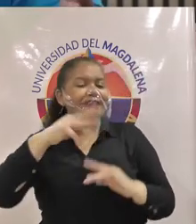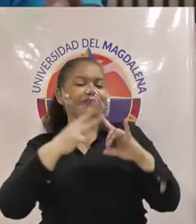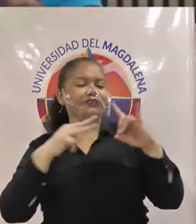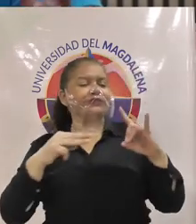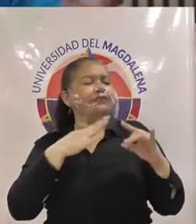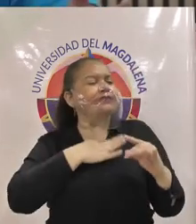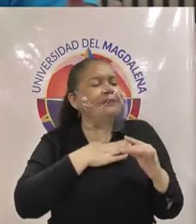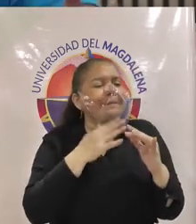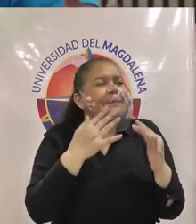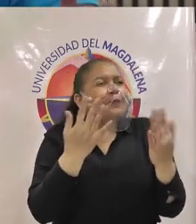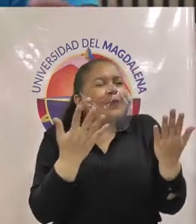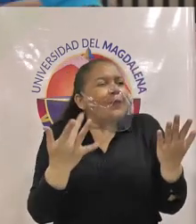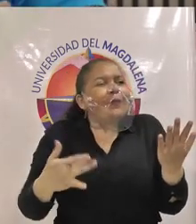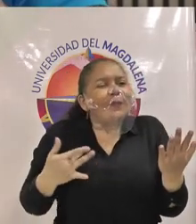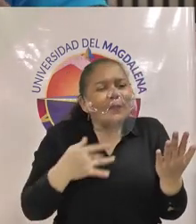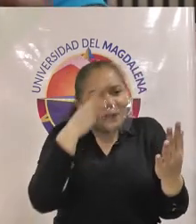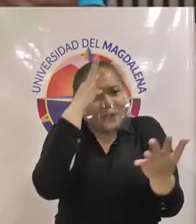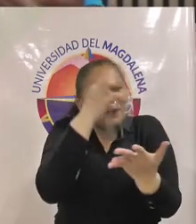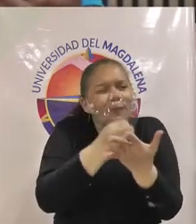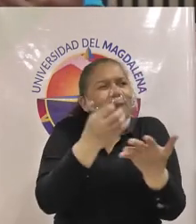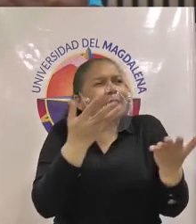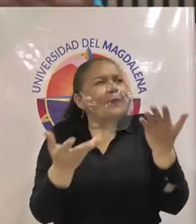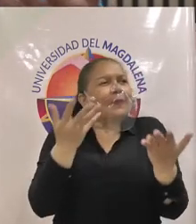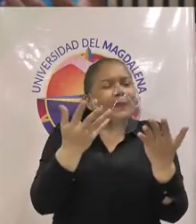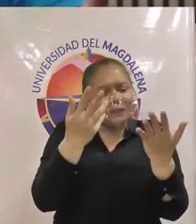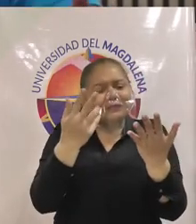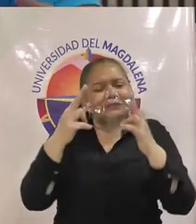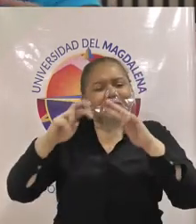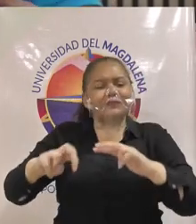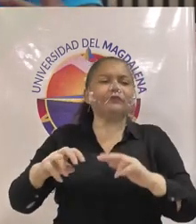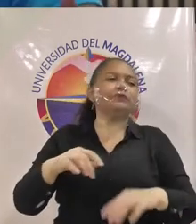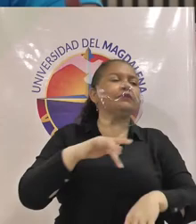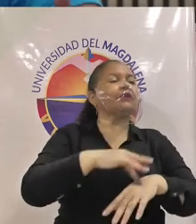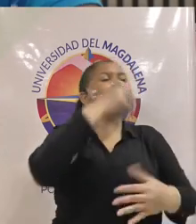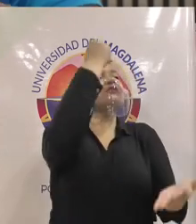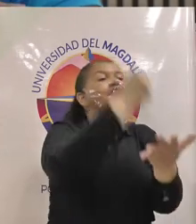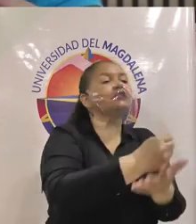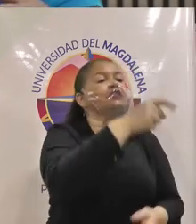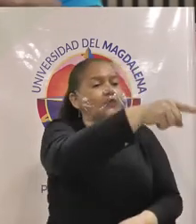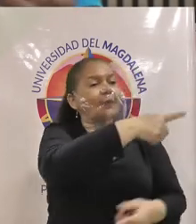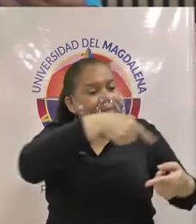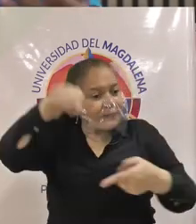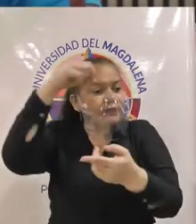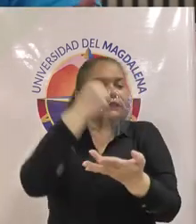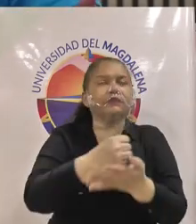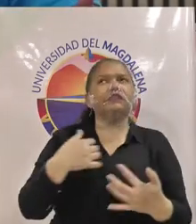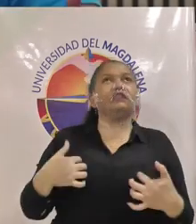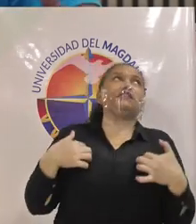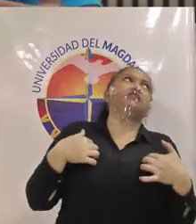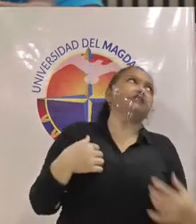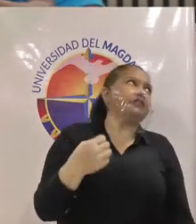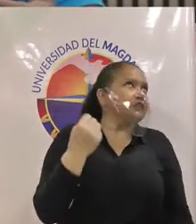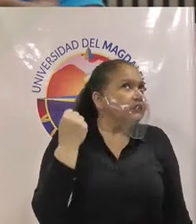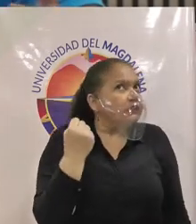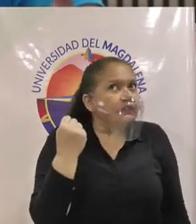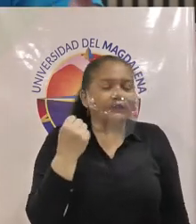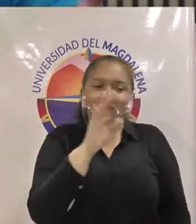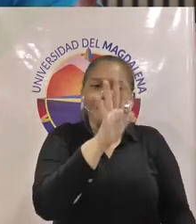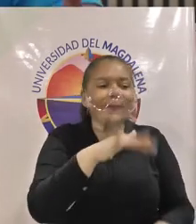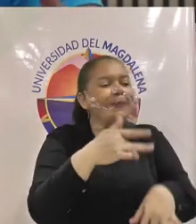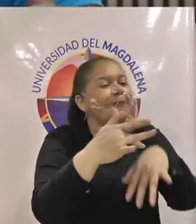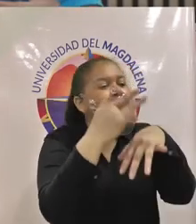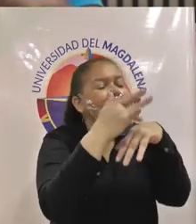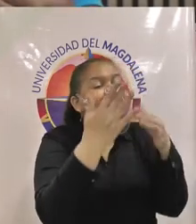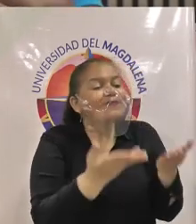magdalena la investigación no queremos que sea un proceso obligatorio sino un proceso optativo hemos reconocido que